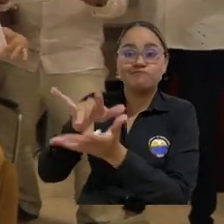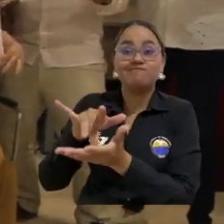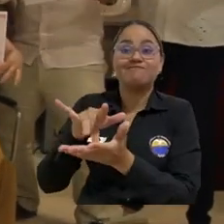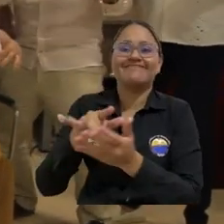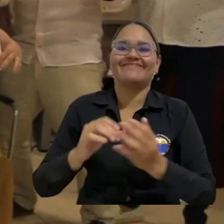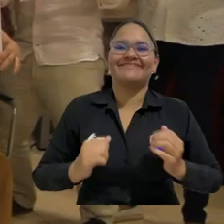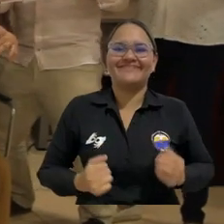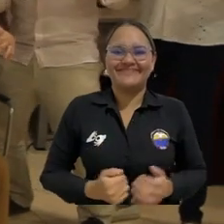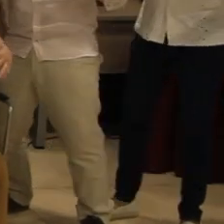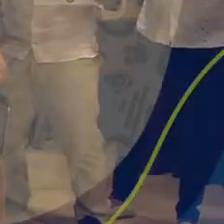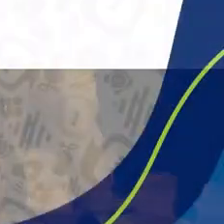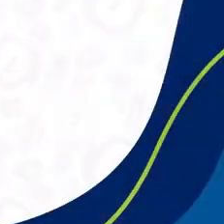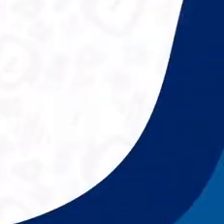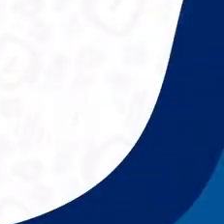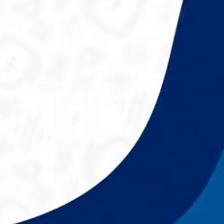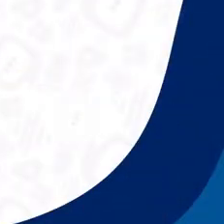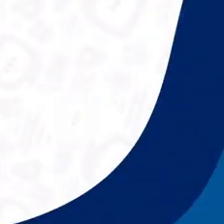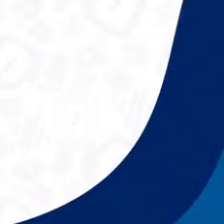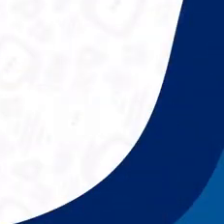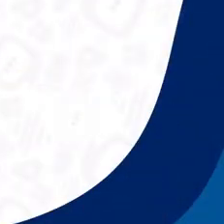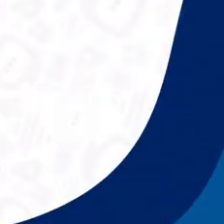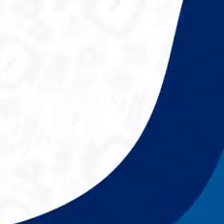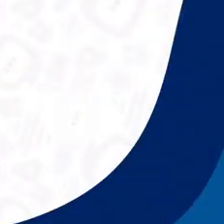adquiridas durante su estancia internacional.